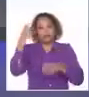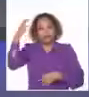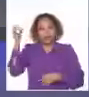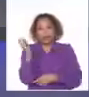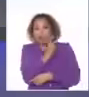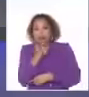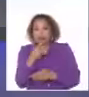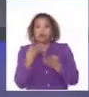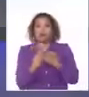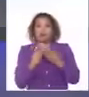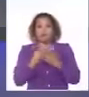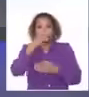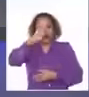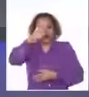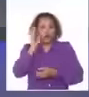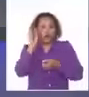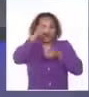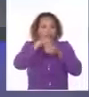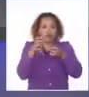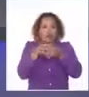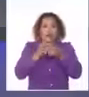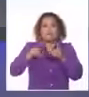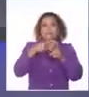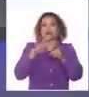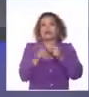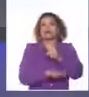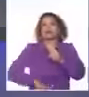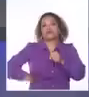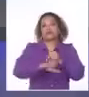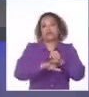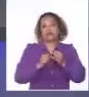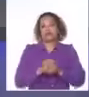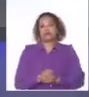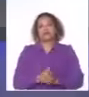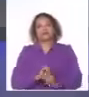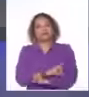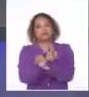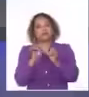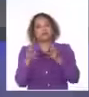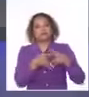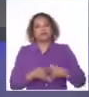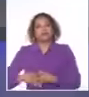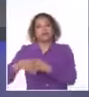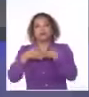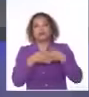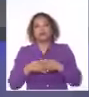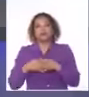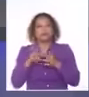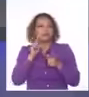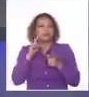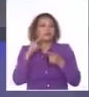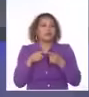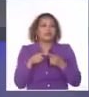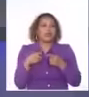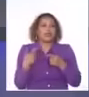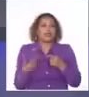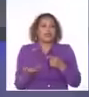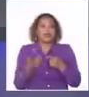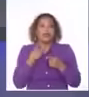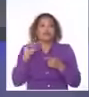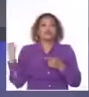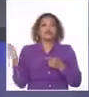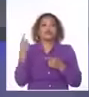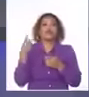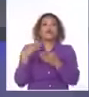sistema empresarial cubano y de la sociedad en su conjunto. Con este anuncio, el gobierno de los Estados Unidos pretende dirigirse hacia solo